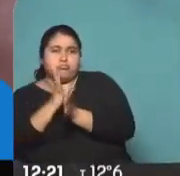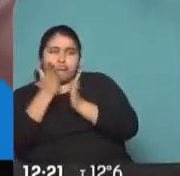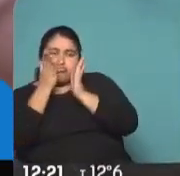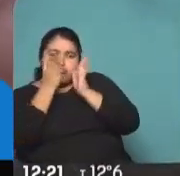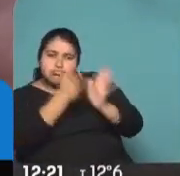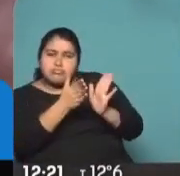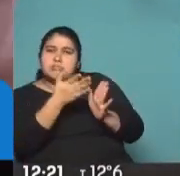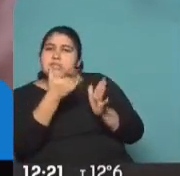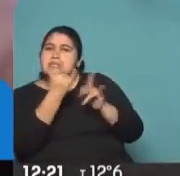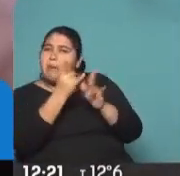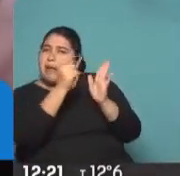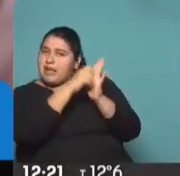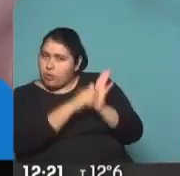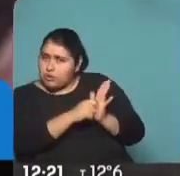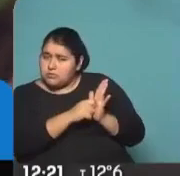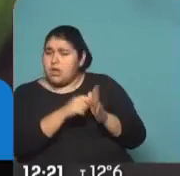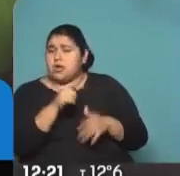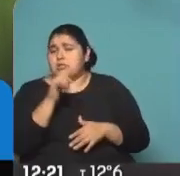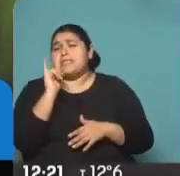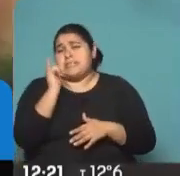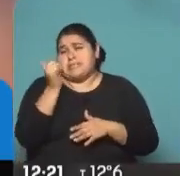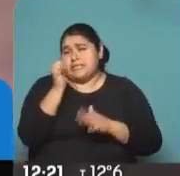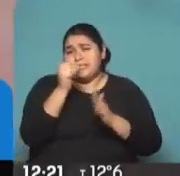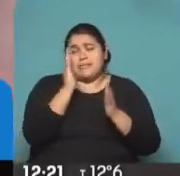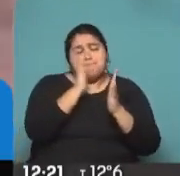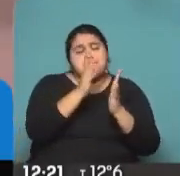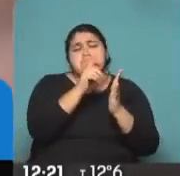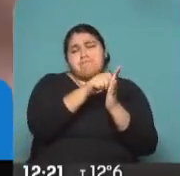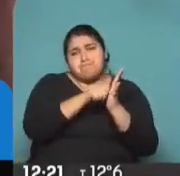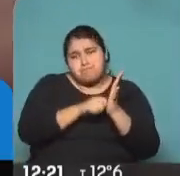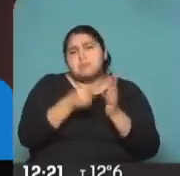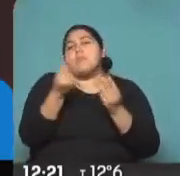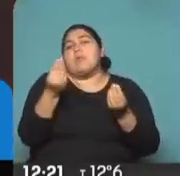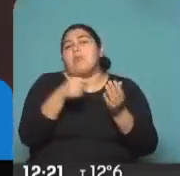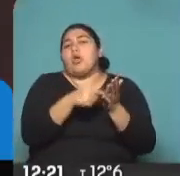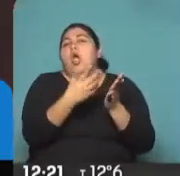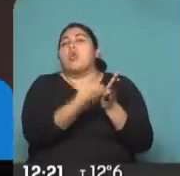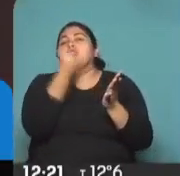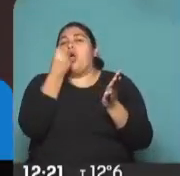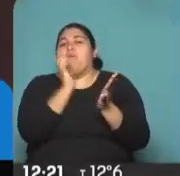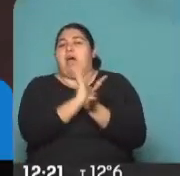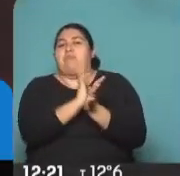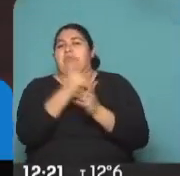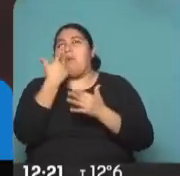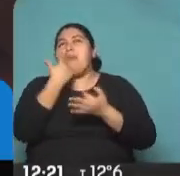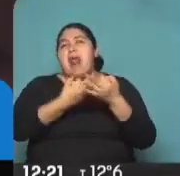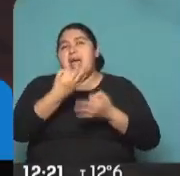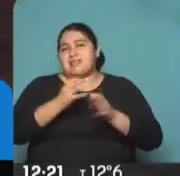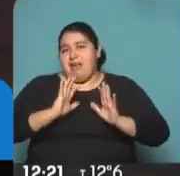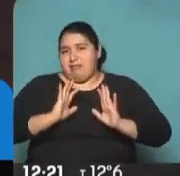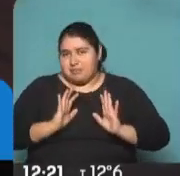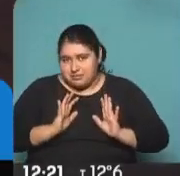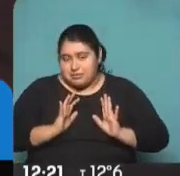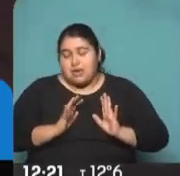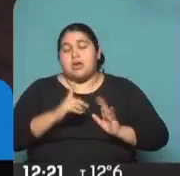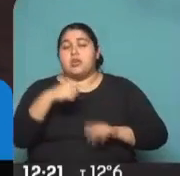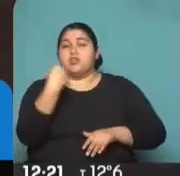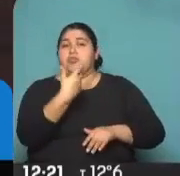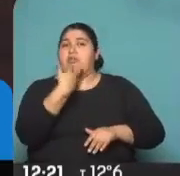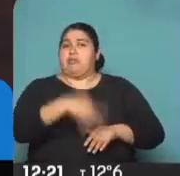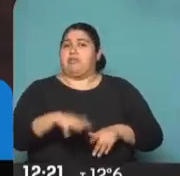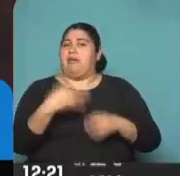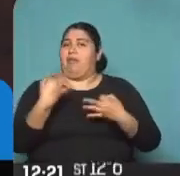el mundo se apoya mucho en las encuestas porque, bueno, porque es un dato para el análisis. Ahora, me parece que lo que hay que entender es que,